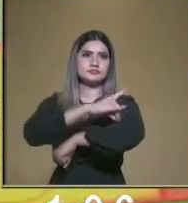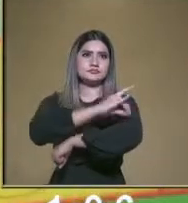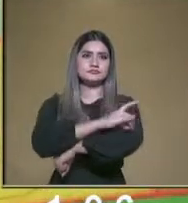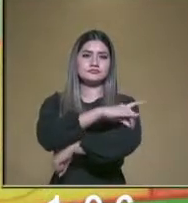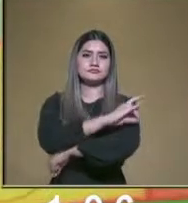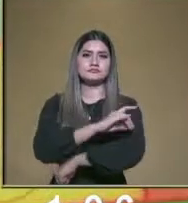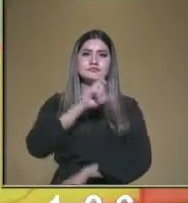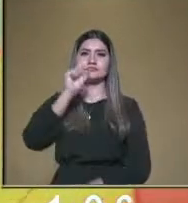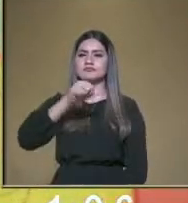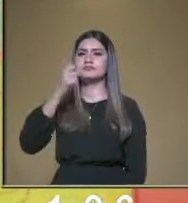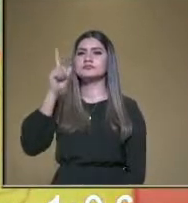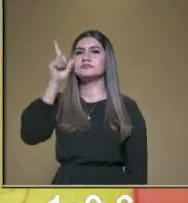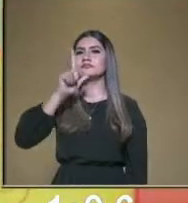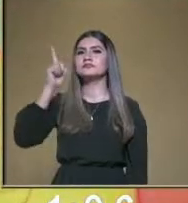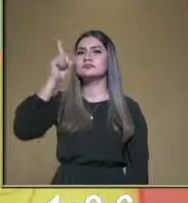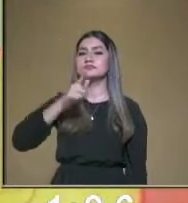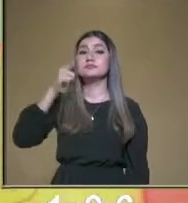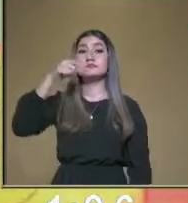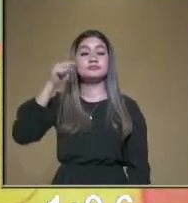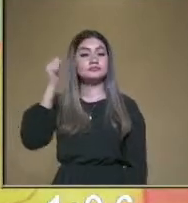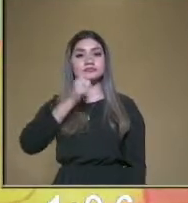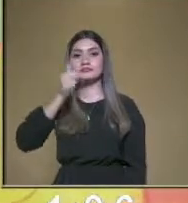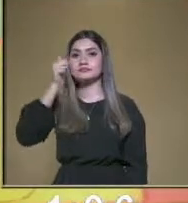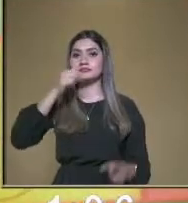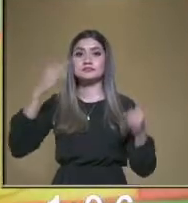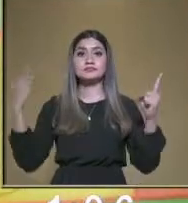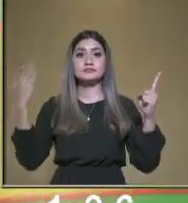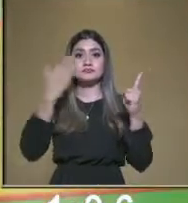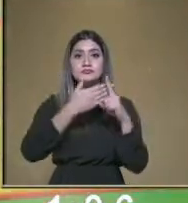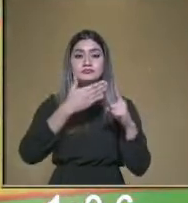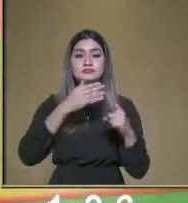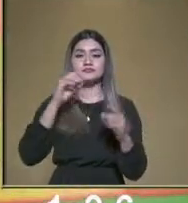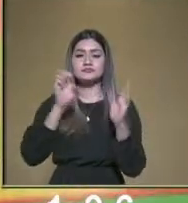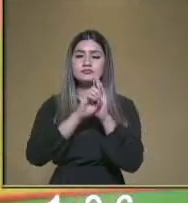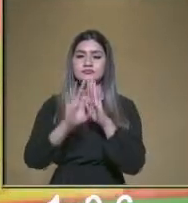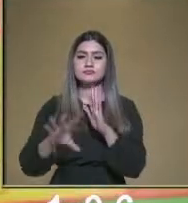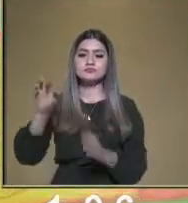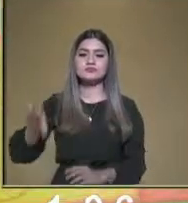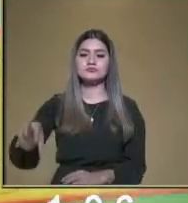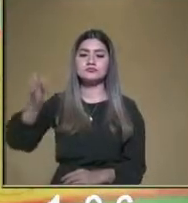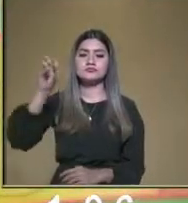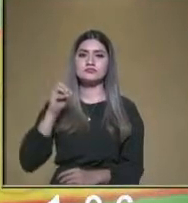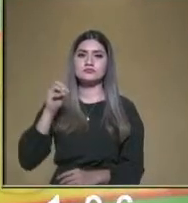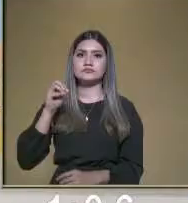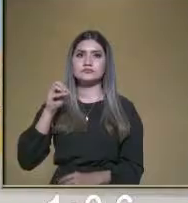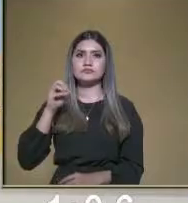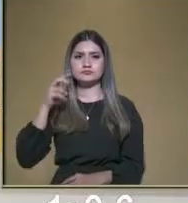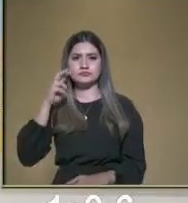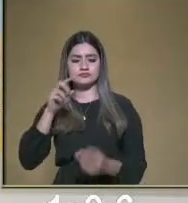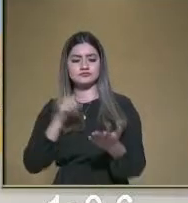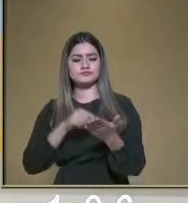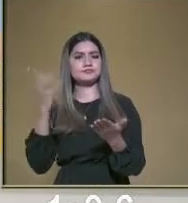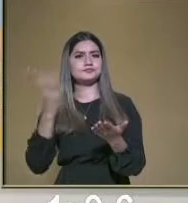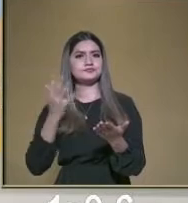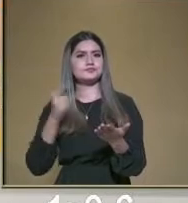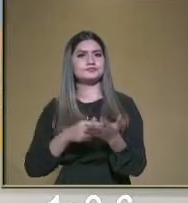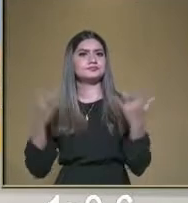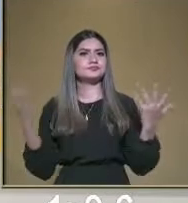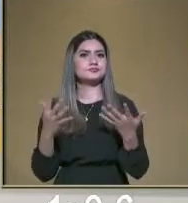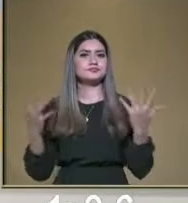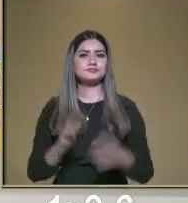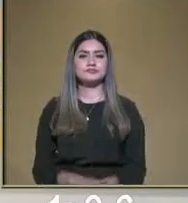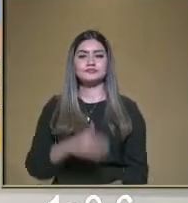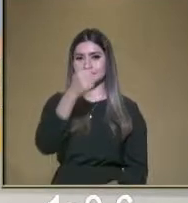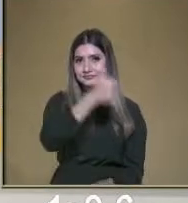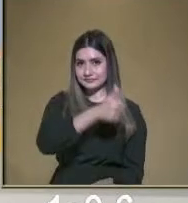las lenguas, ese es un reto donde tiene que agarrar la ficha y hacer lo que les están indicando, ¿verdad? Entonces, cada una